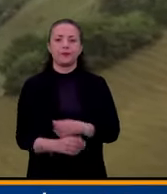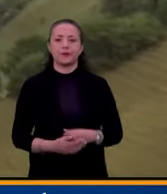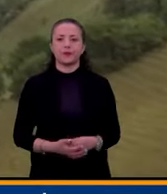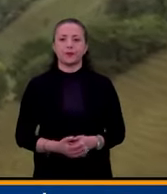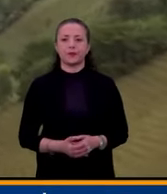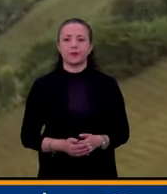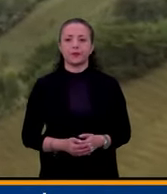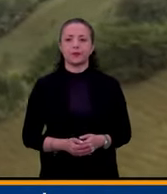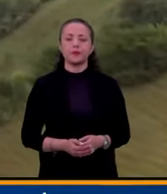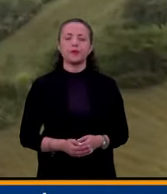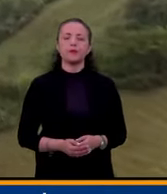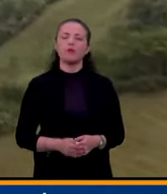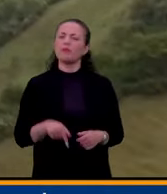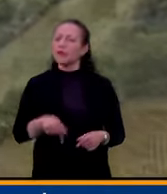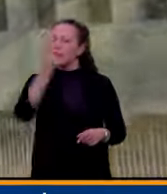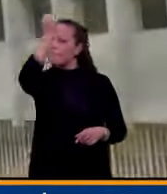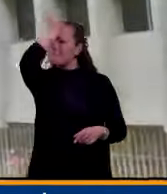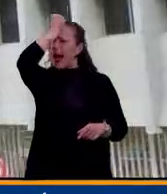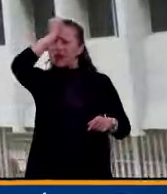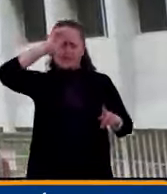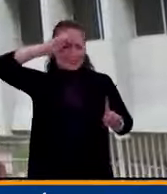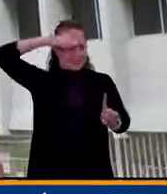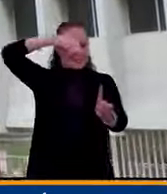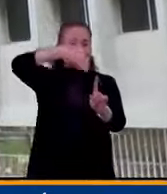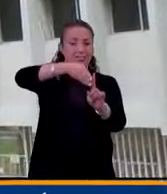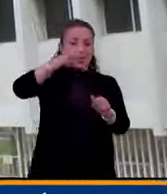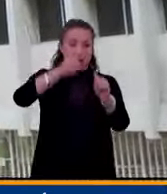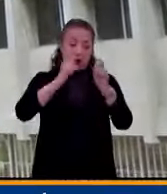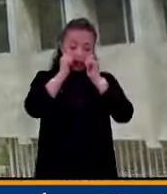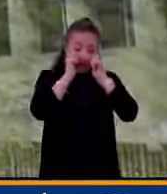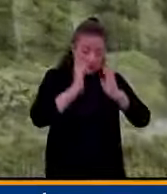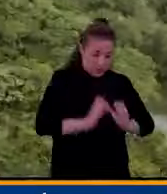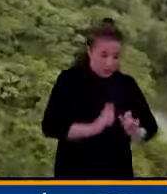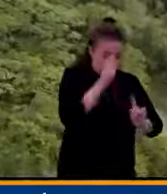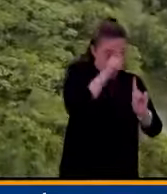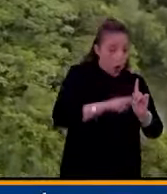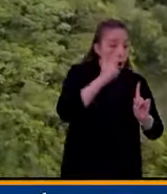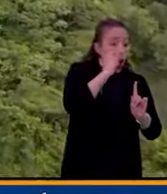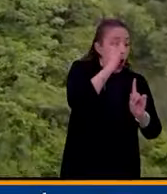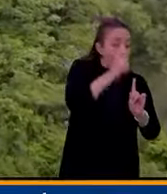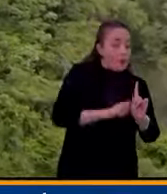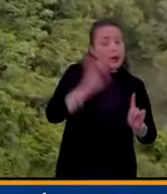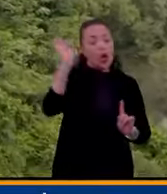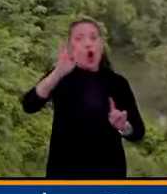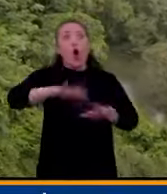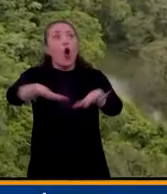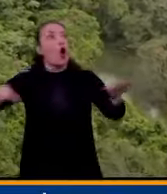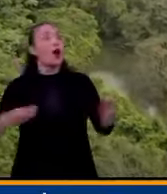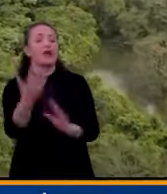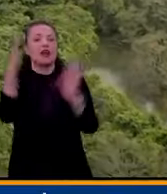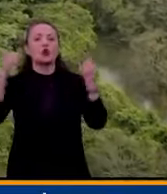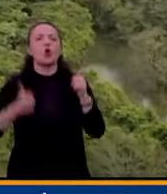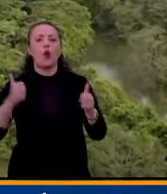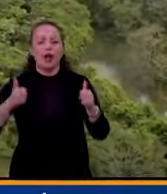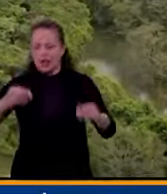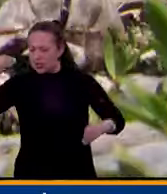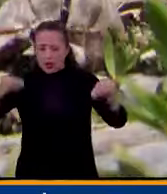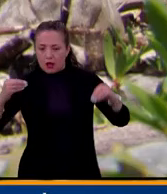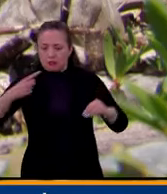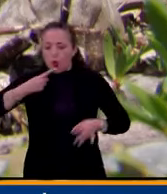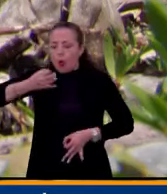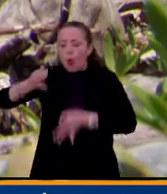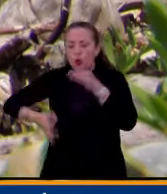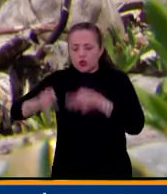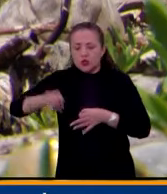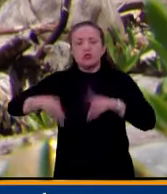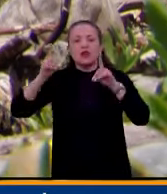¿Quién está en el centro del mundo? ¿El hombre o la naturaleza? Ese fue el dilema que resolvió la justicia colombiana al ver cómo